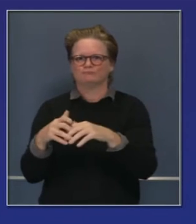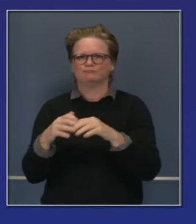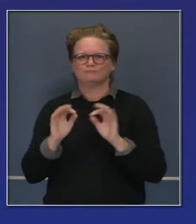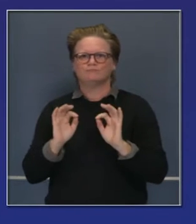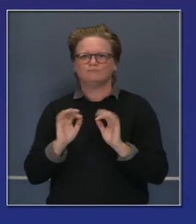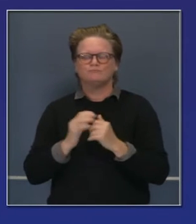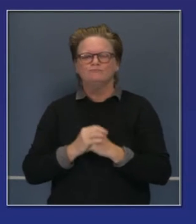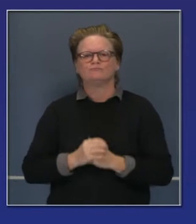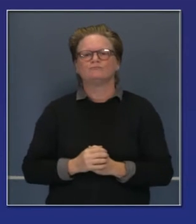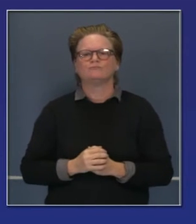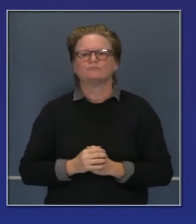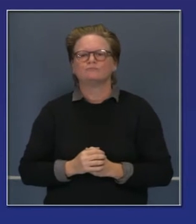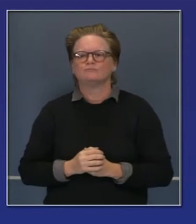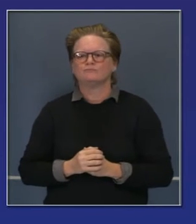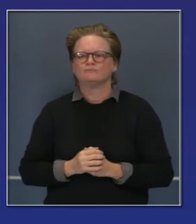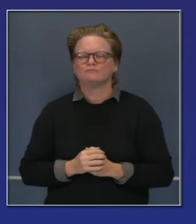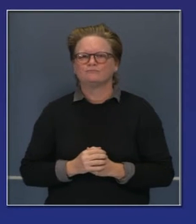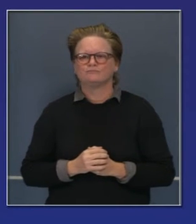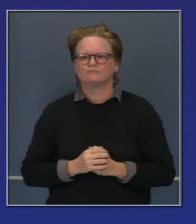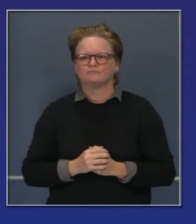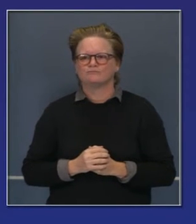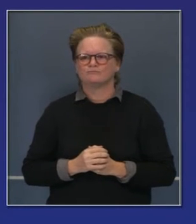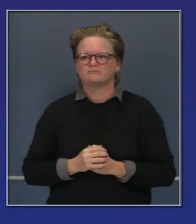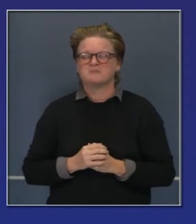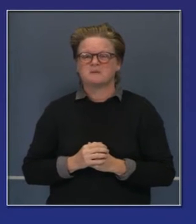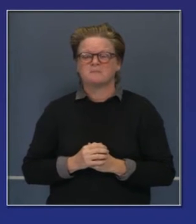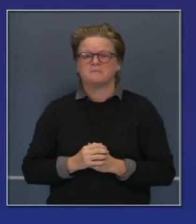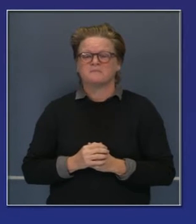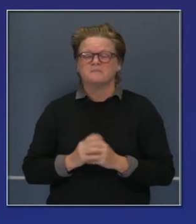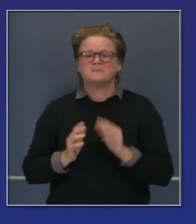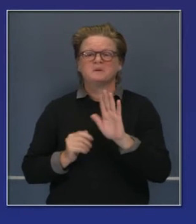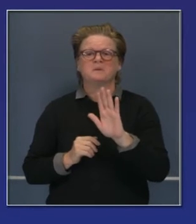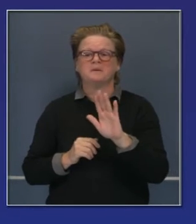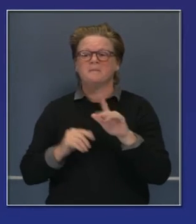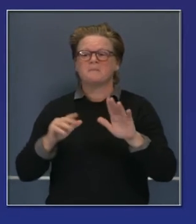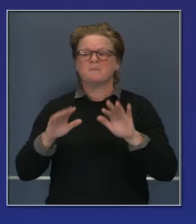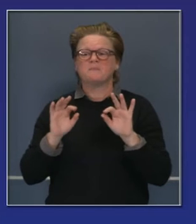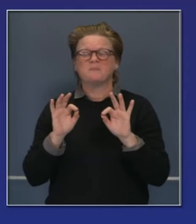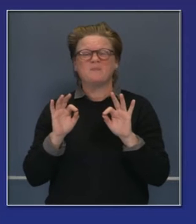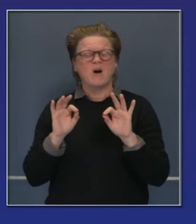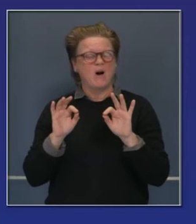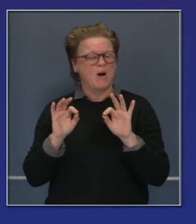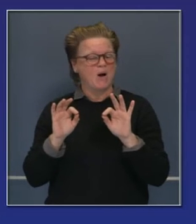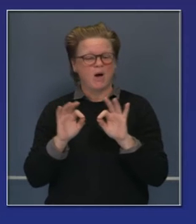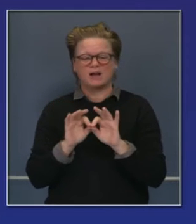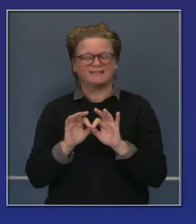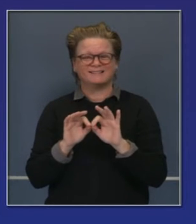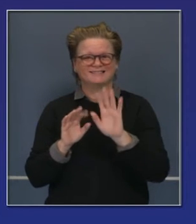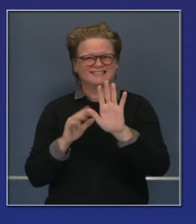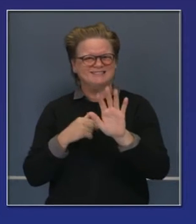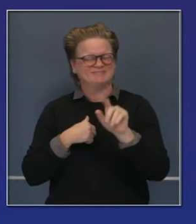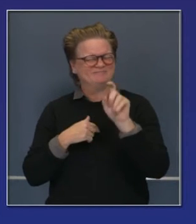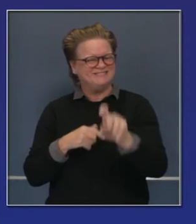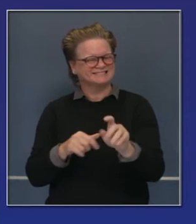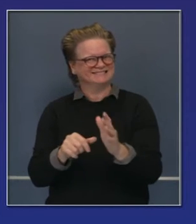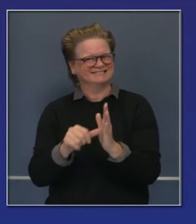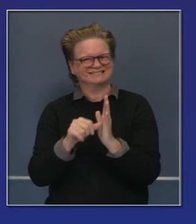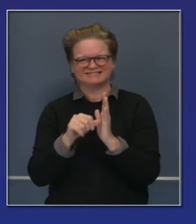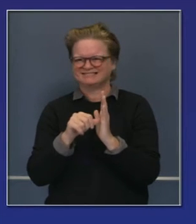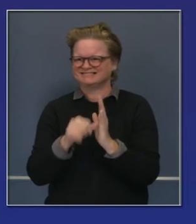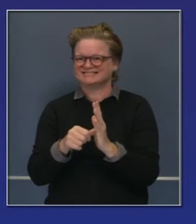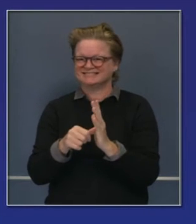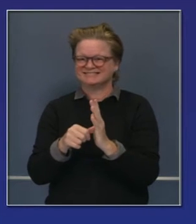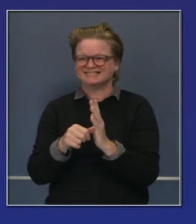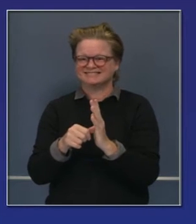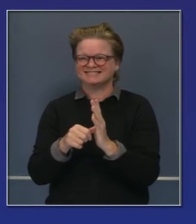del país, cuestión de semántica. Otra de las cosas en las que nos concentramos todos y